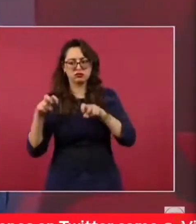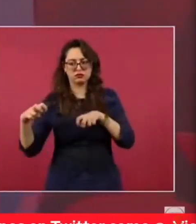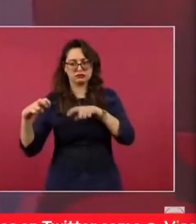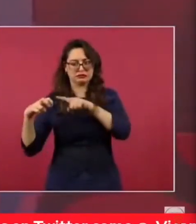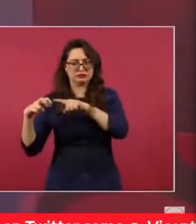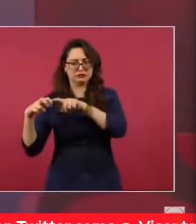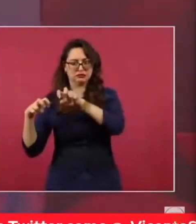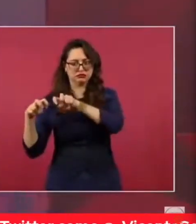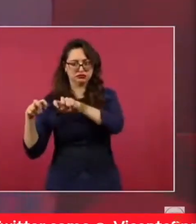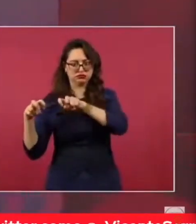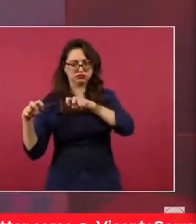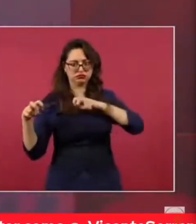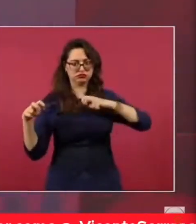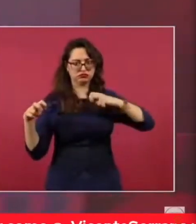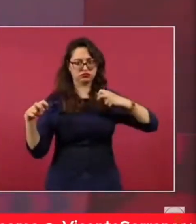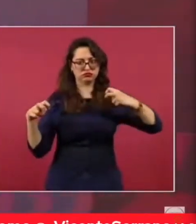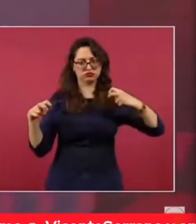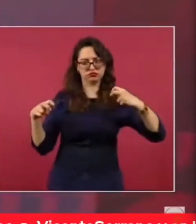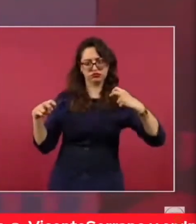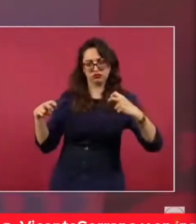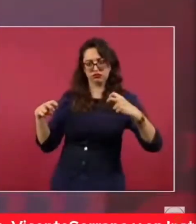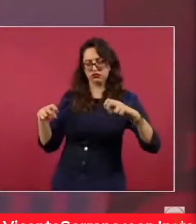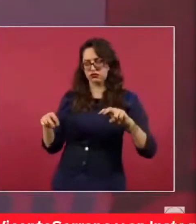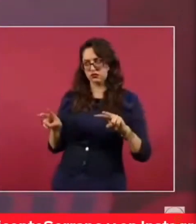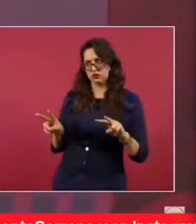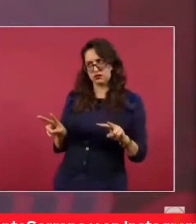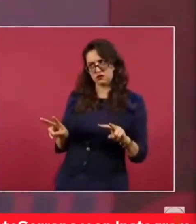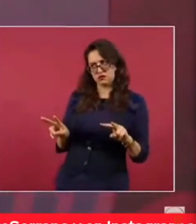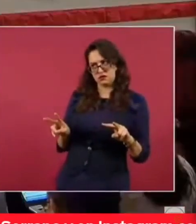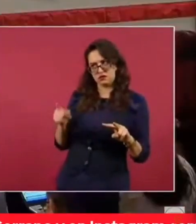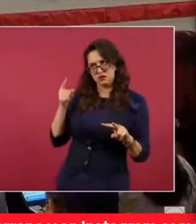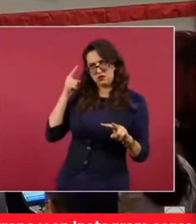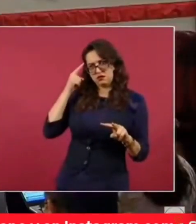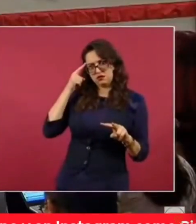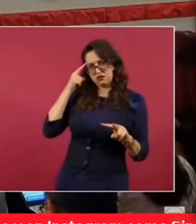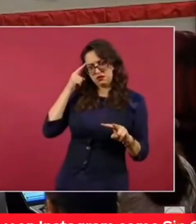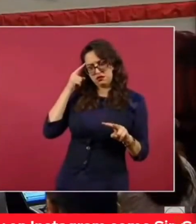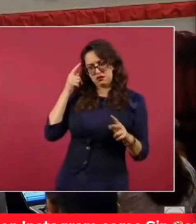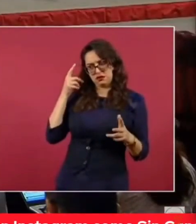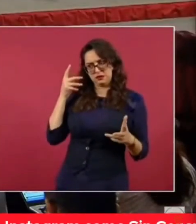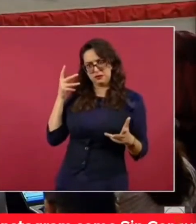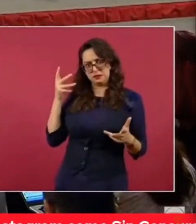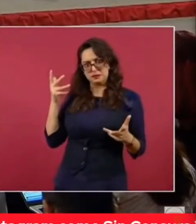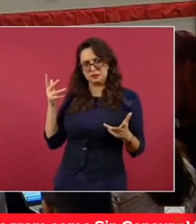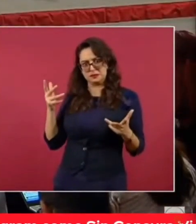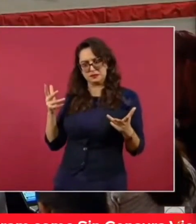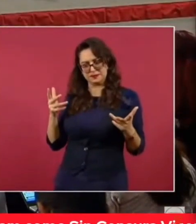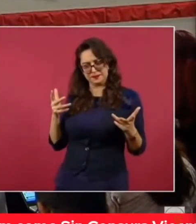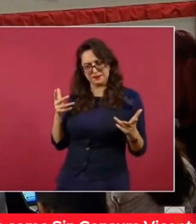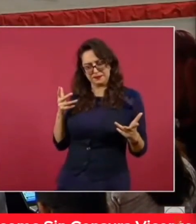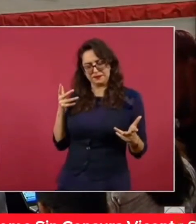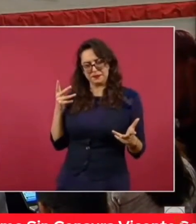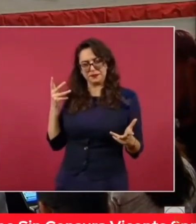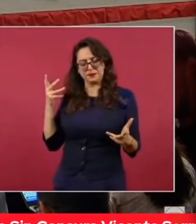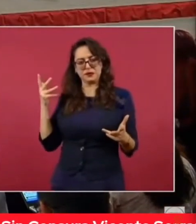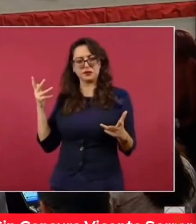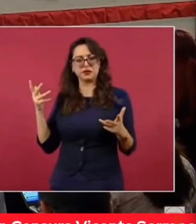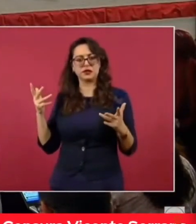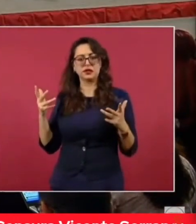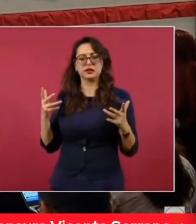intelectuales del viejo régimen y salió un